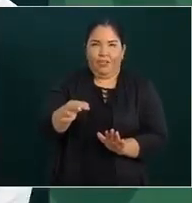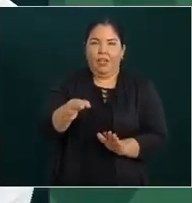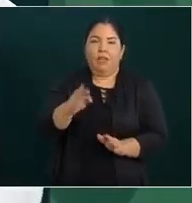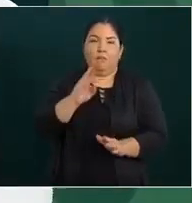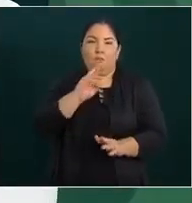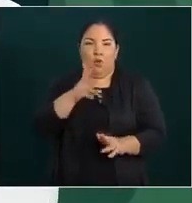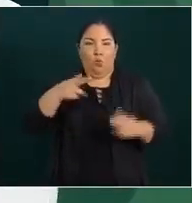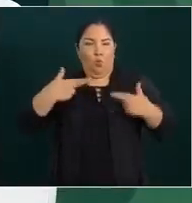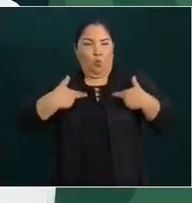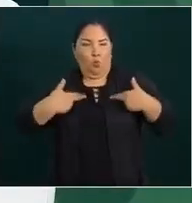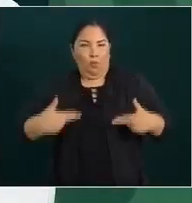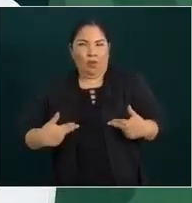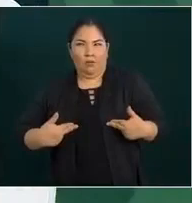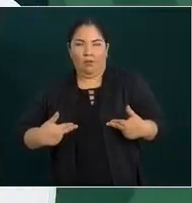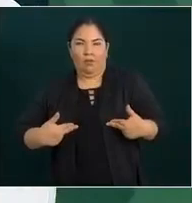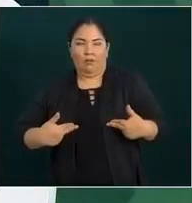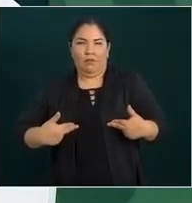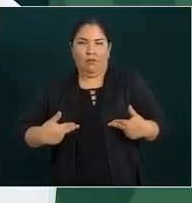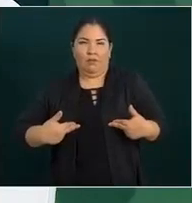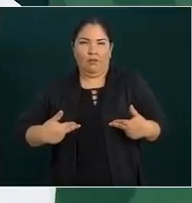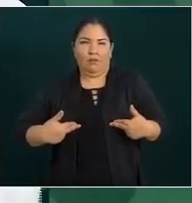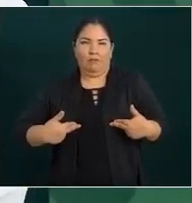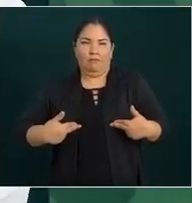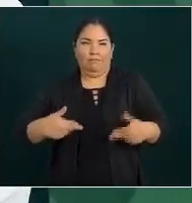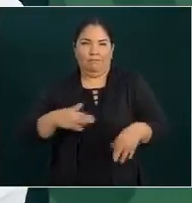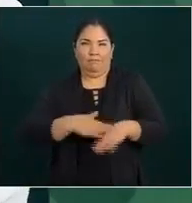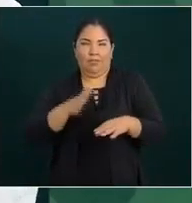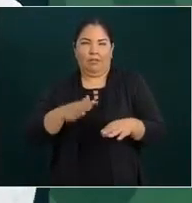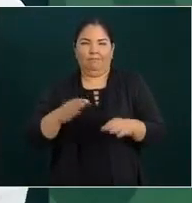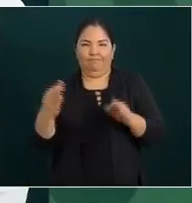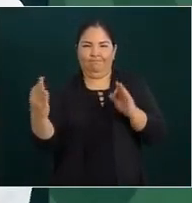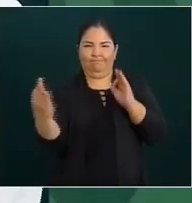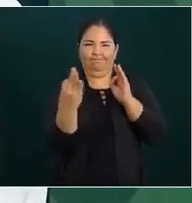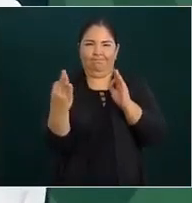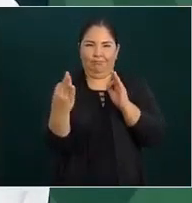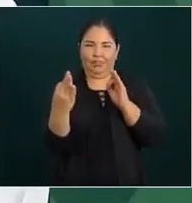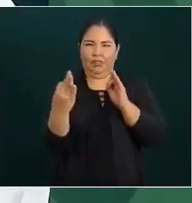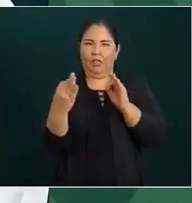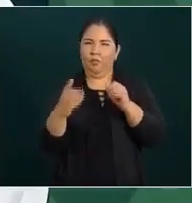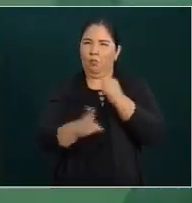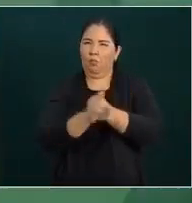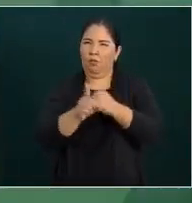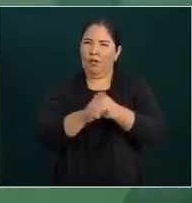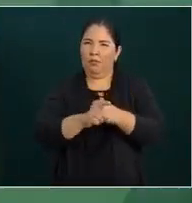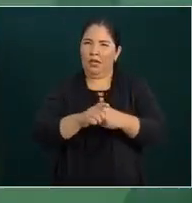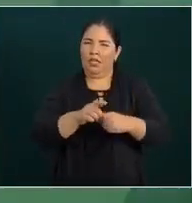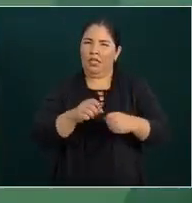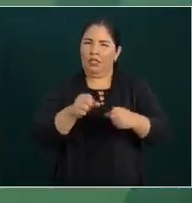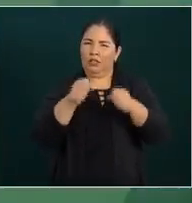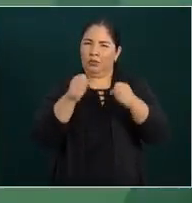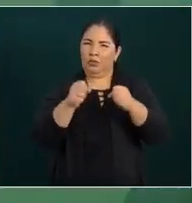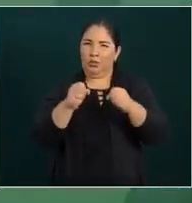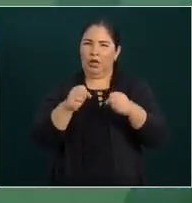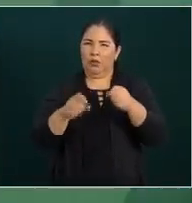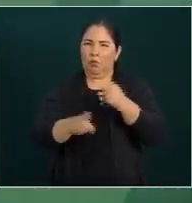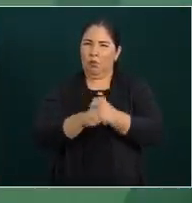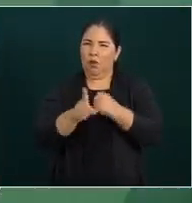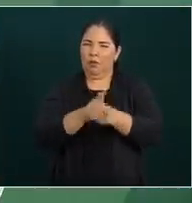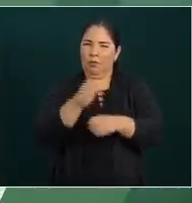humano enfrentar el problema de la inseguridad atendiendo las causas.